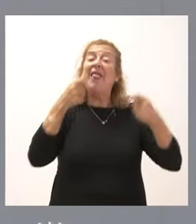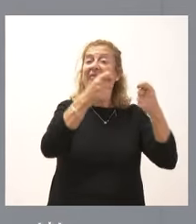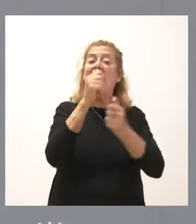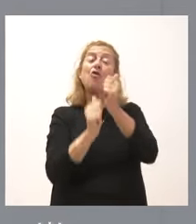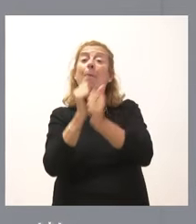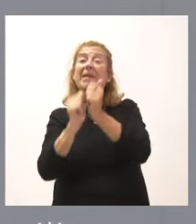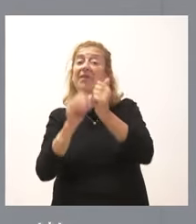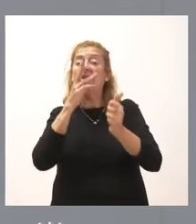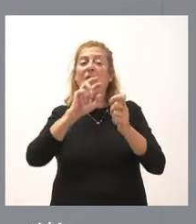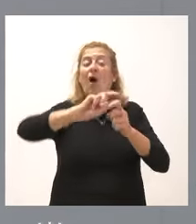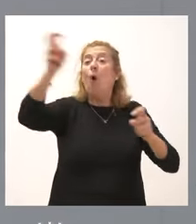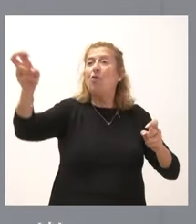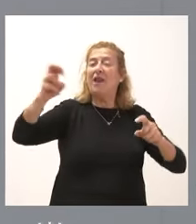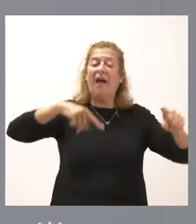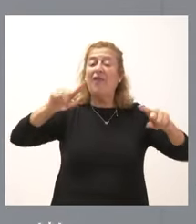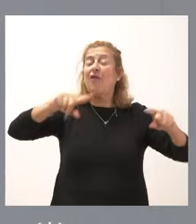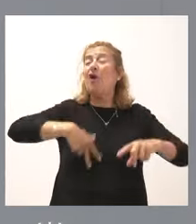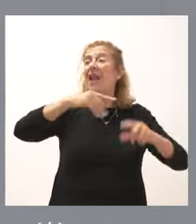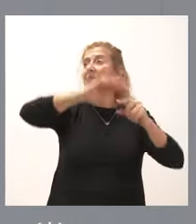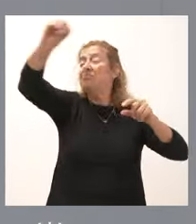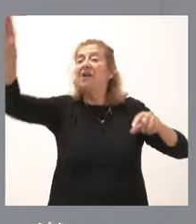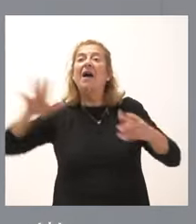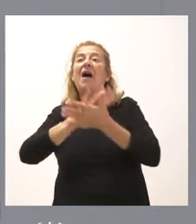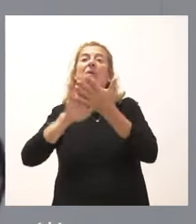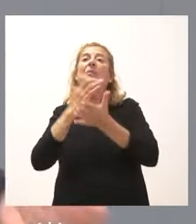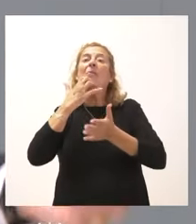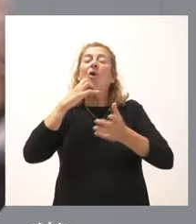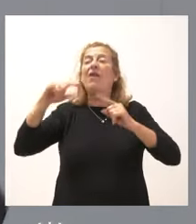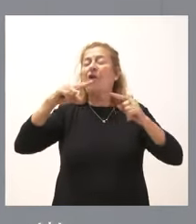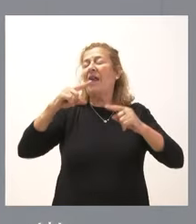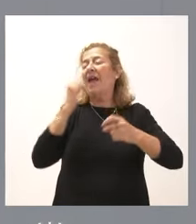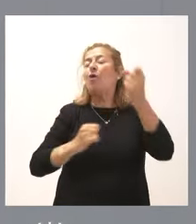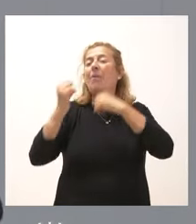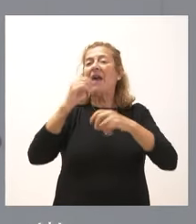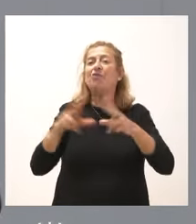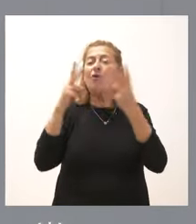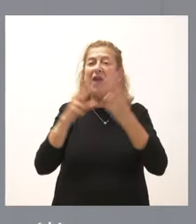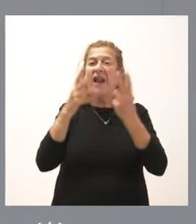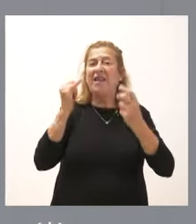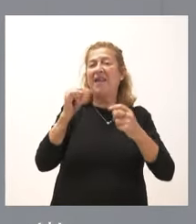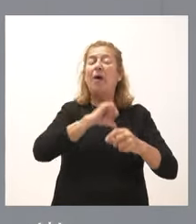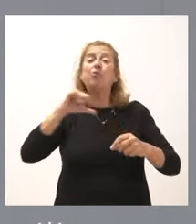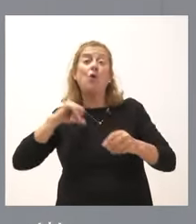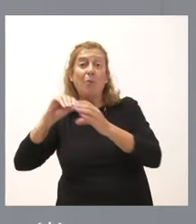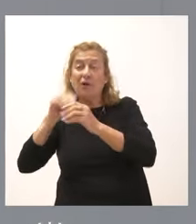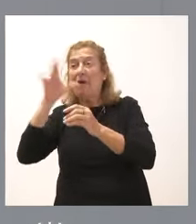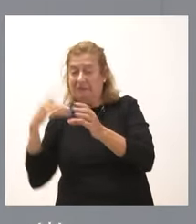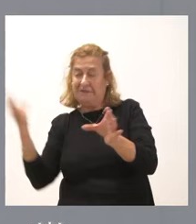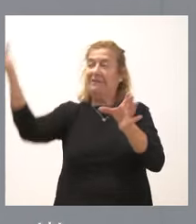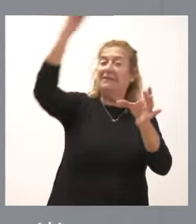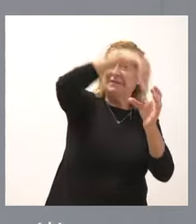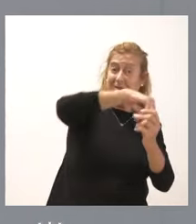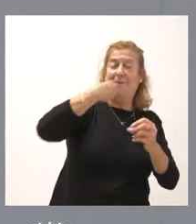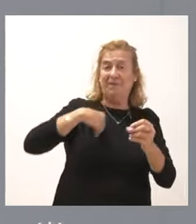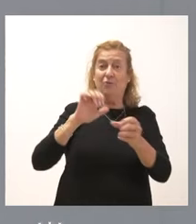actualmente tenían otras direcciones generales. Hablo, por ejemplo, de la Dirección General de Economía Social y Autónomos, que se incorpora dentro del organismo